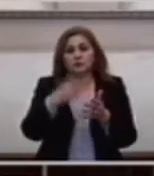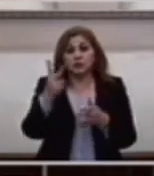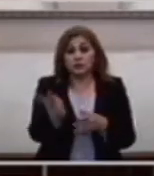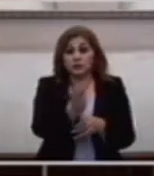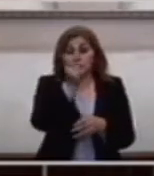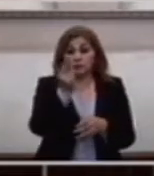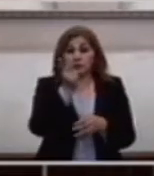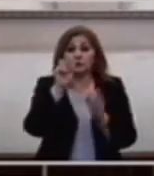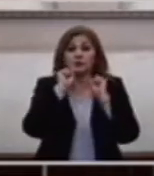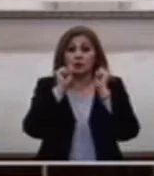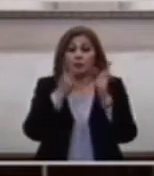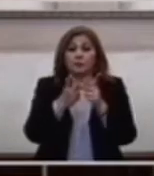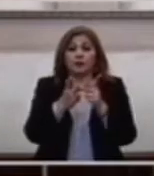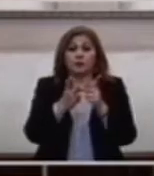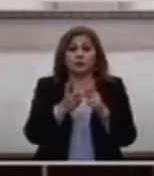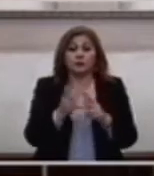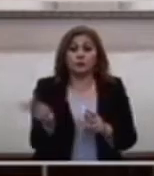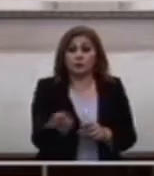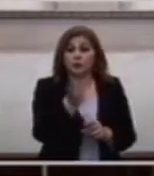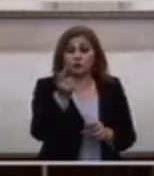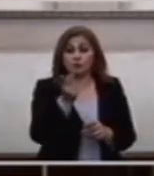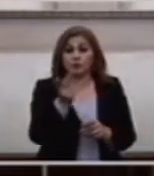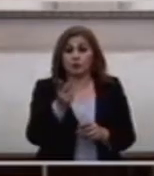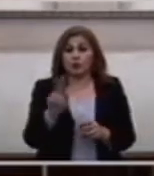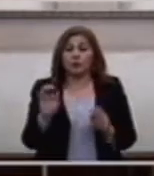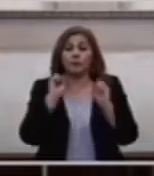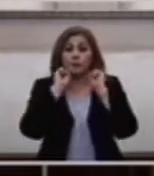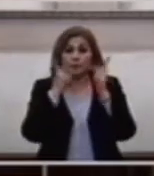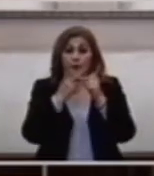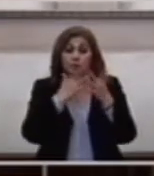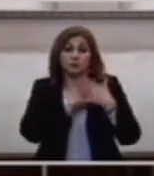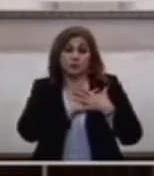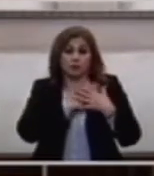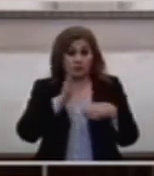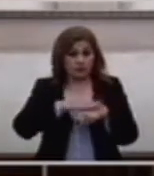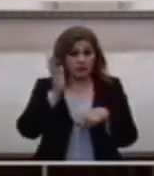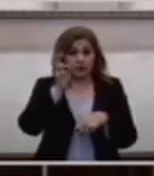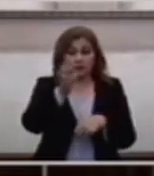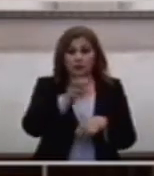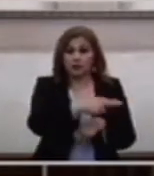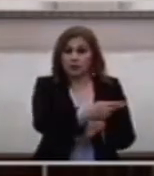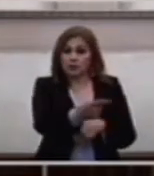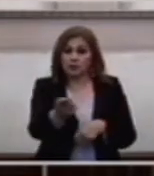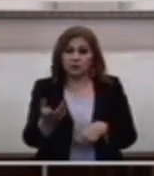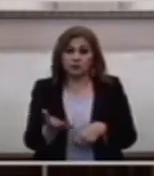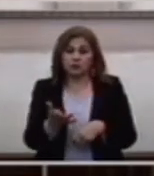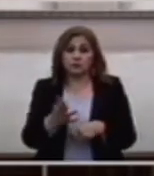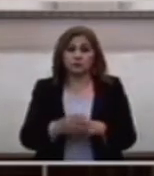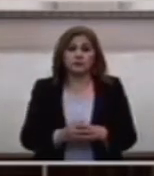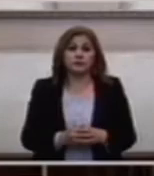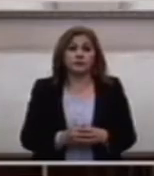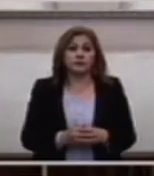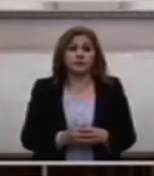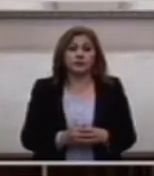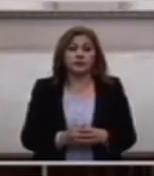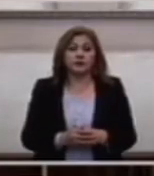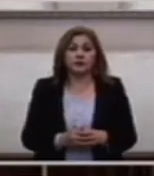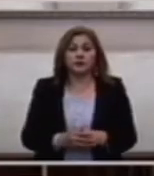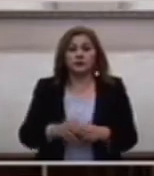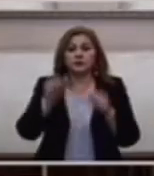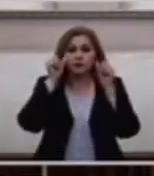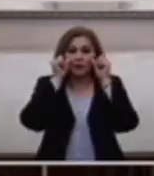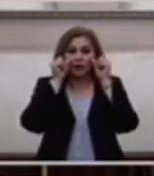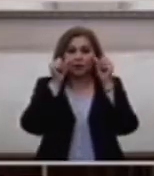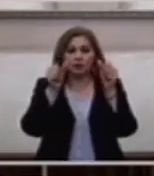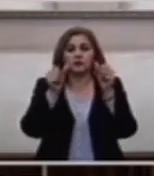Pedro me amas Me amas Más que estos Cuando Escucha